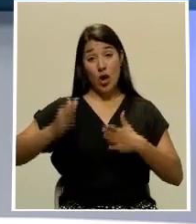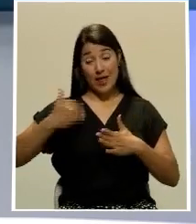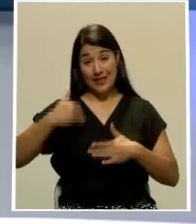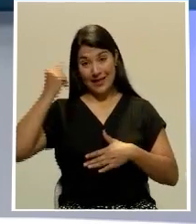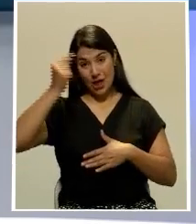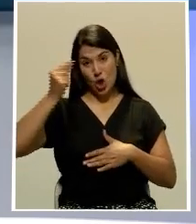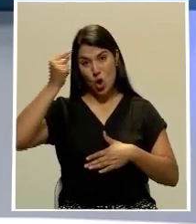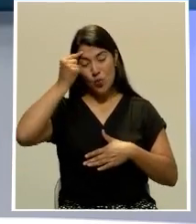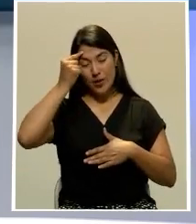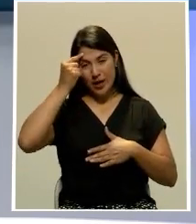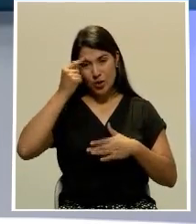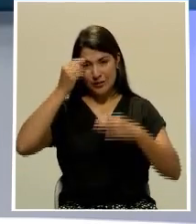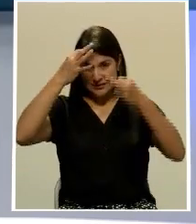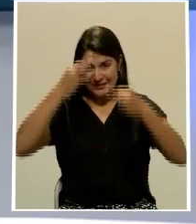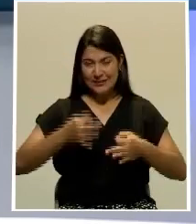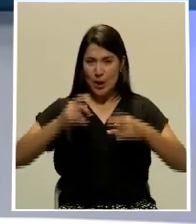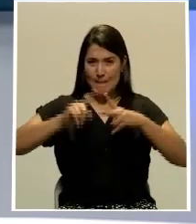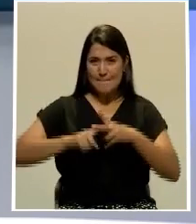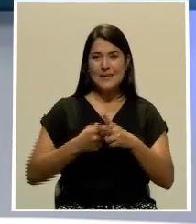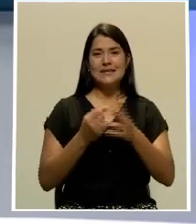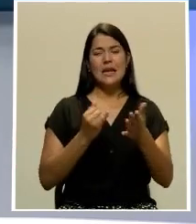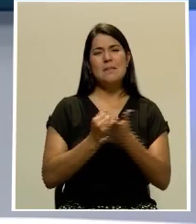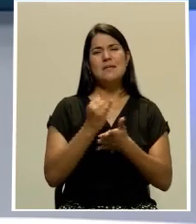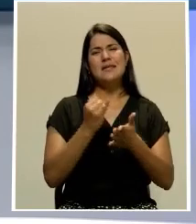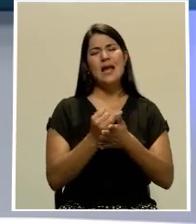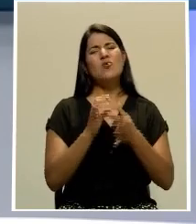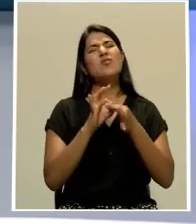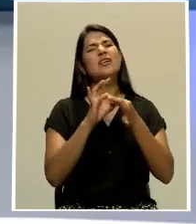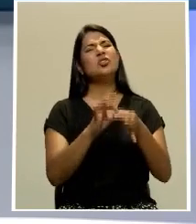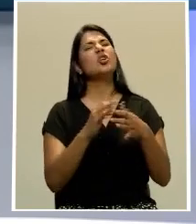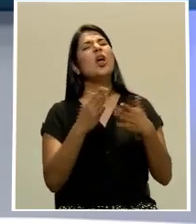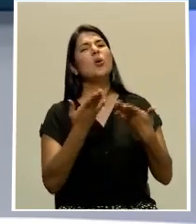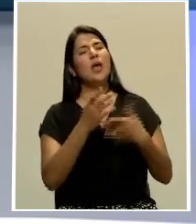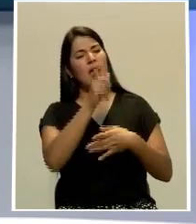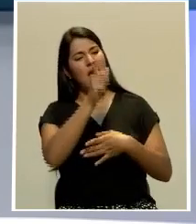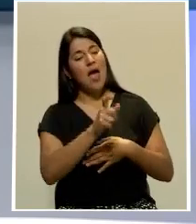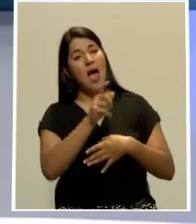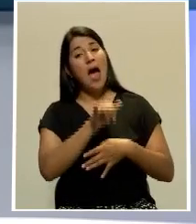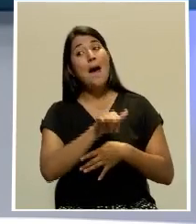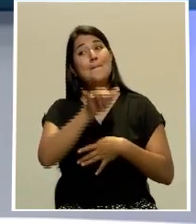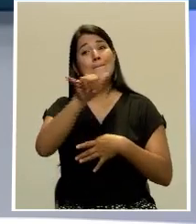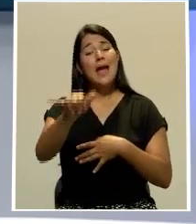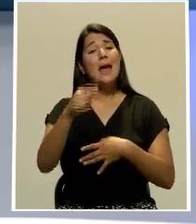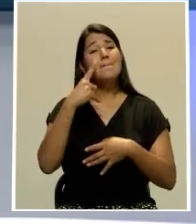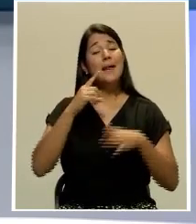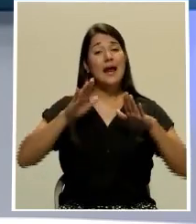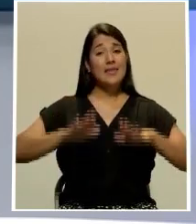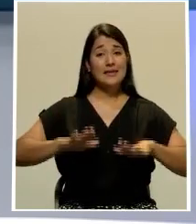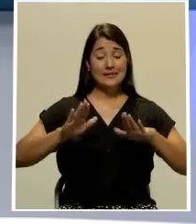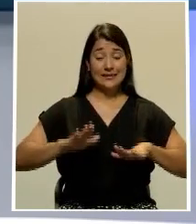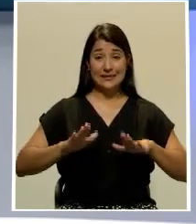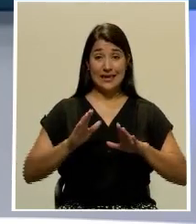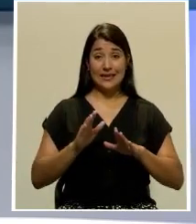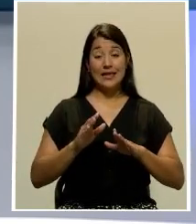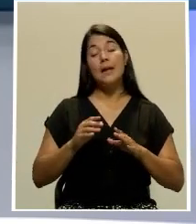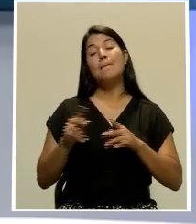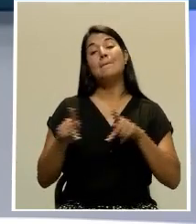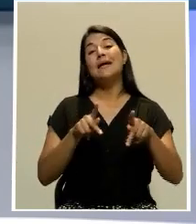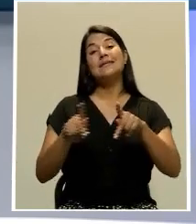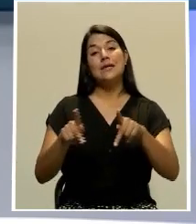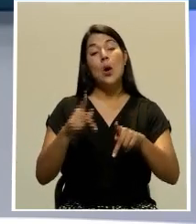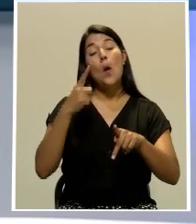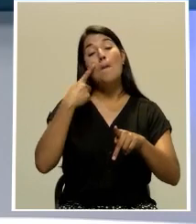decidieron abrir investigaciones sobre los detalles de este viaje de descanso que el presidente hizo con su